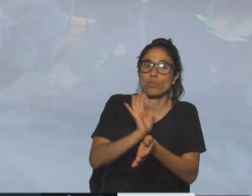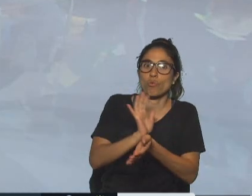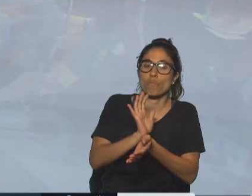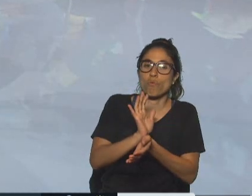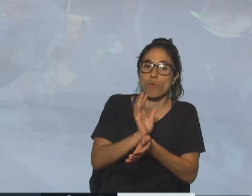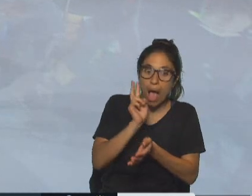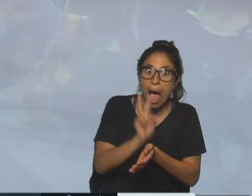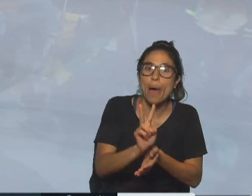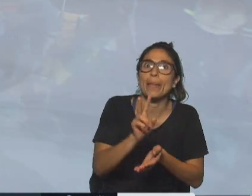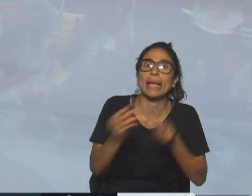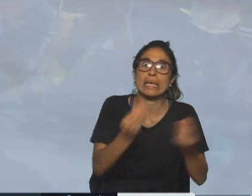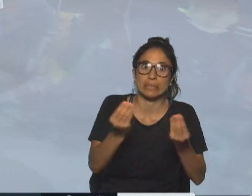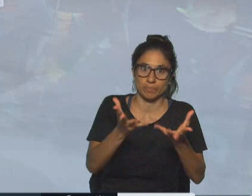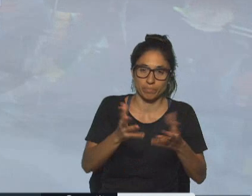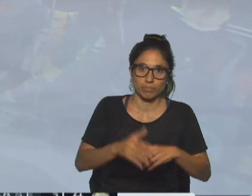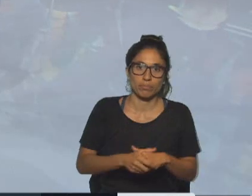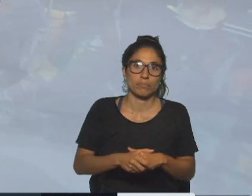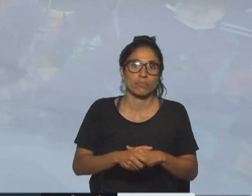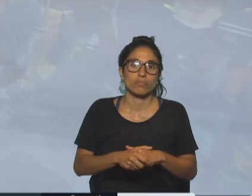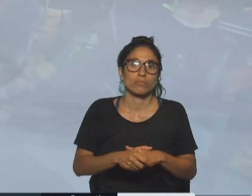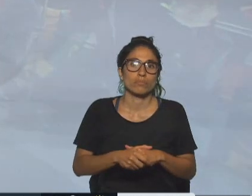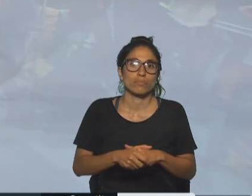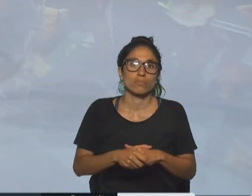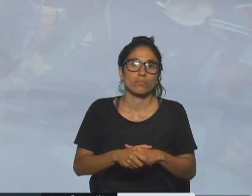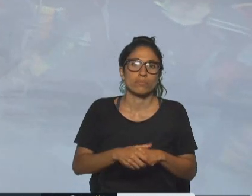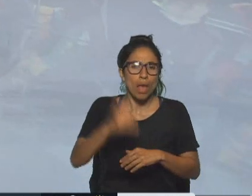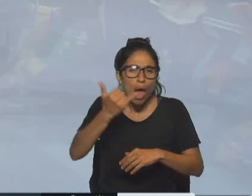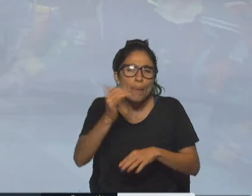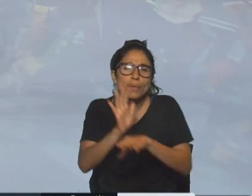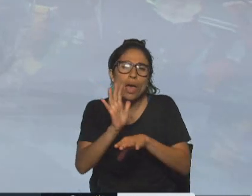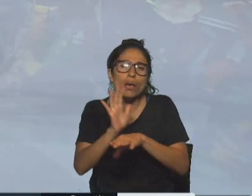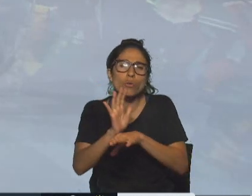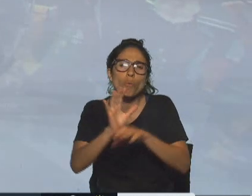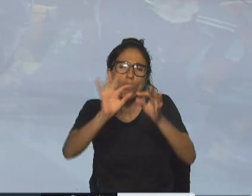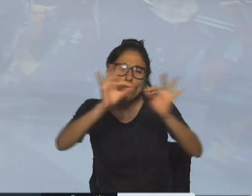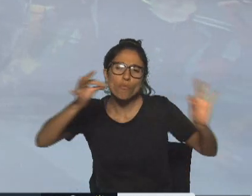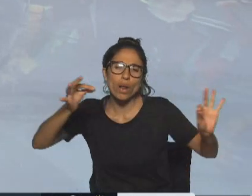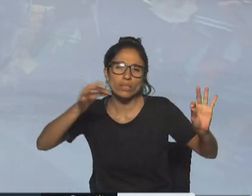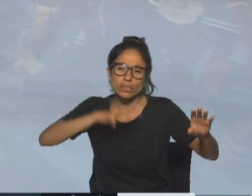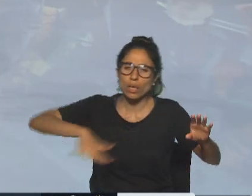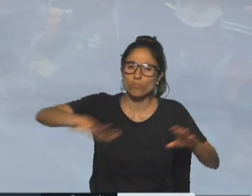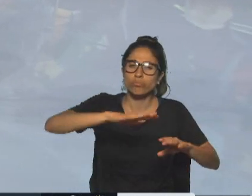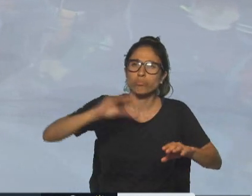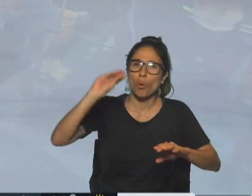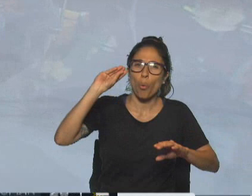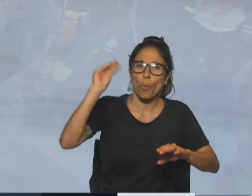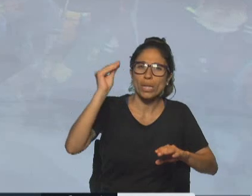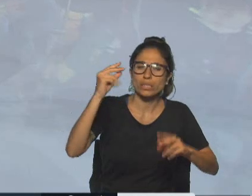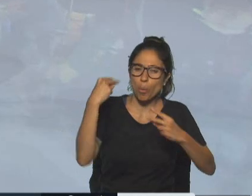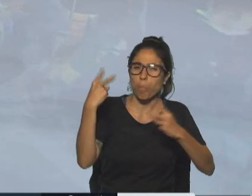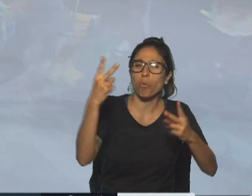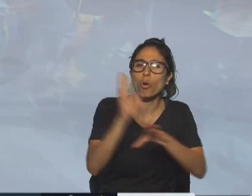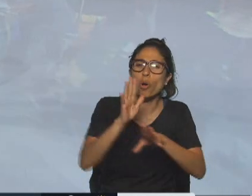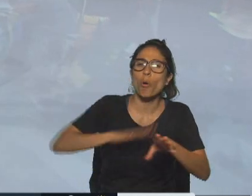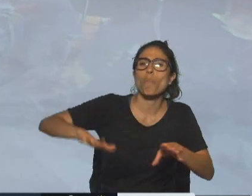convocaban con este slogan de todo el pueblo al poder o algo por el estilo vamos a estar hablando de esto En el rato nada más, vamos a